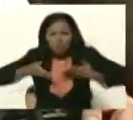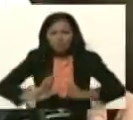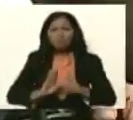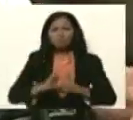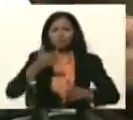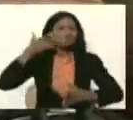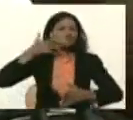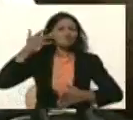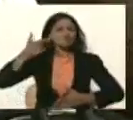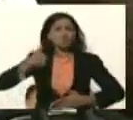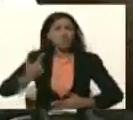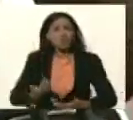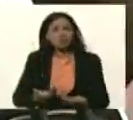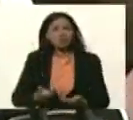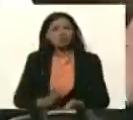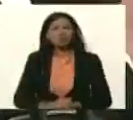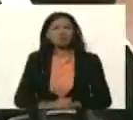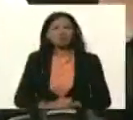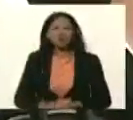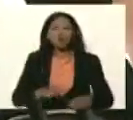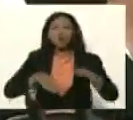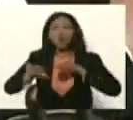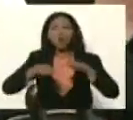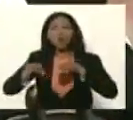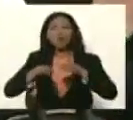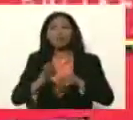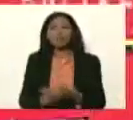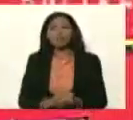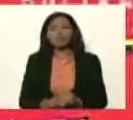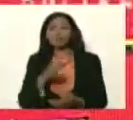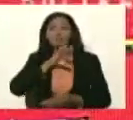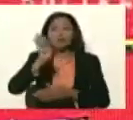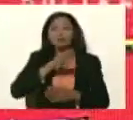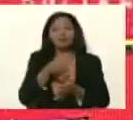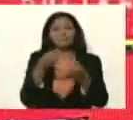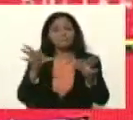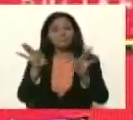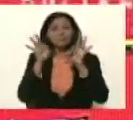orgullosa de Cogede su patria